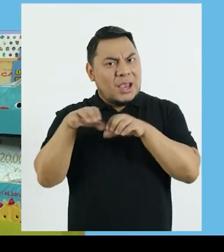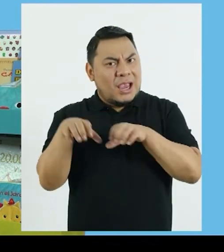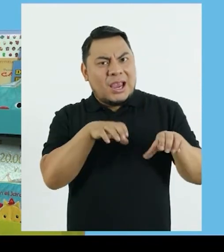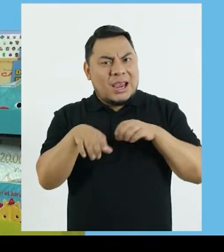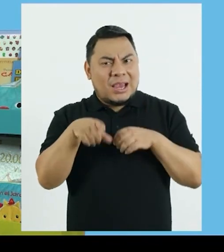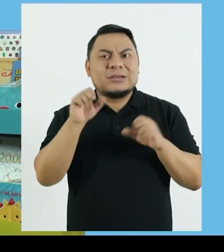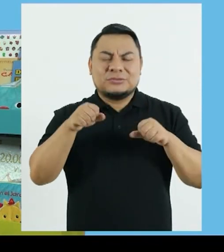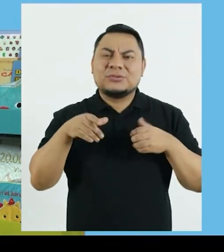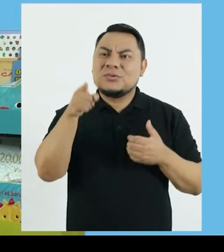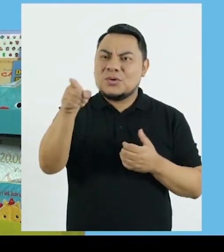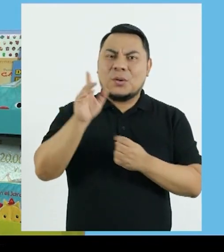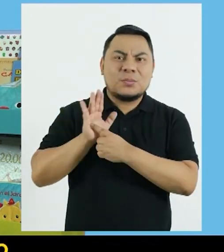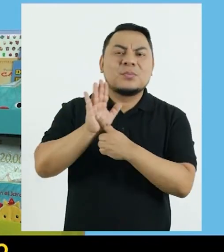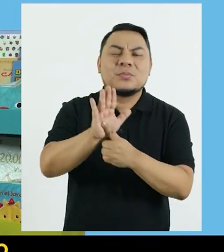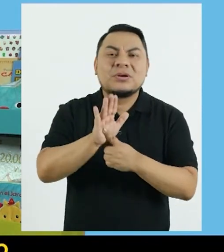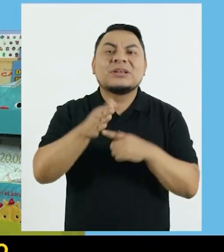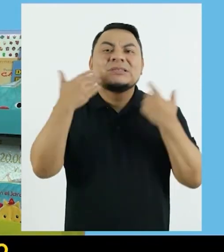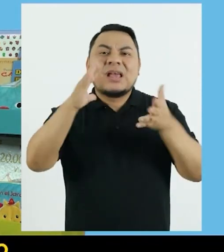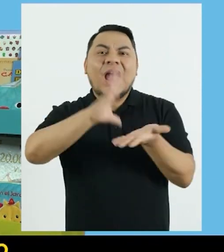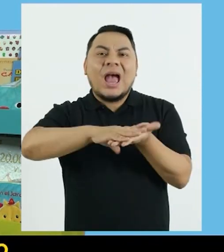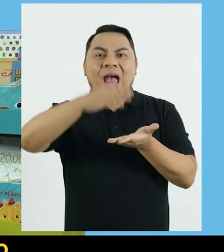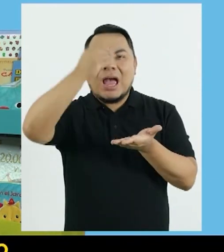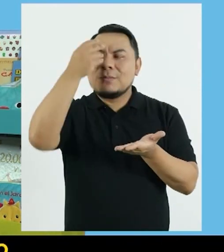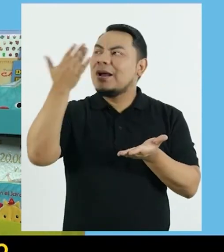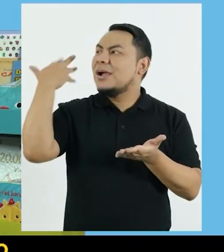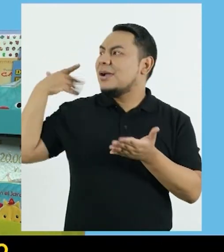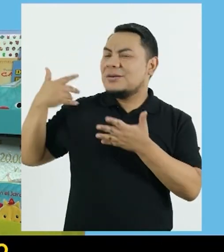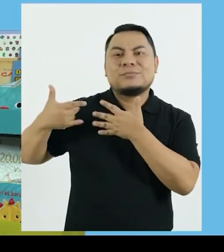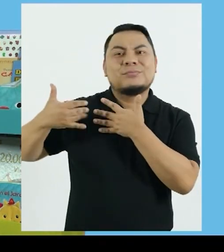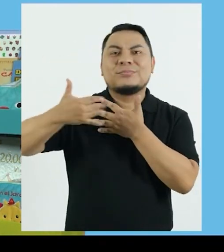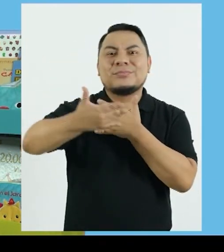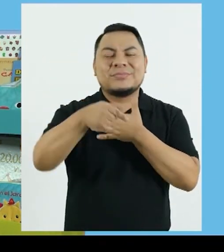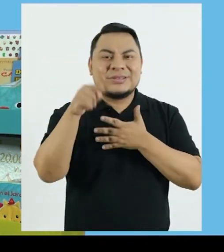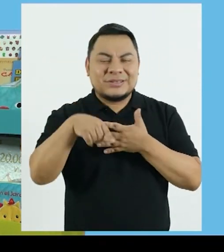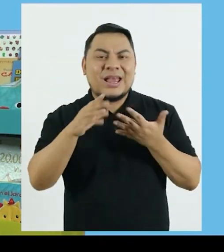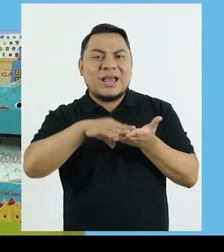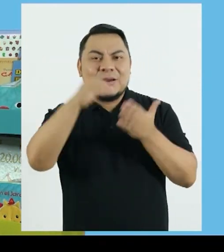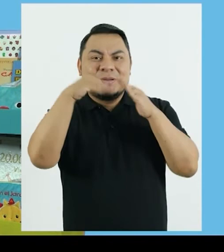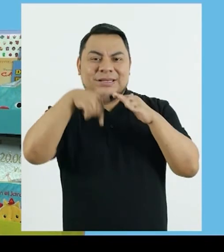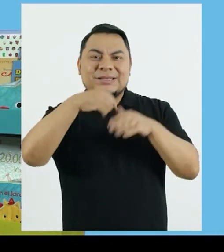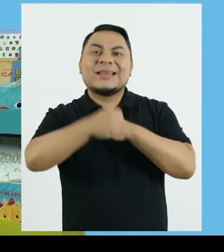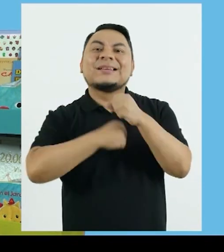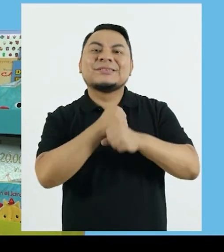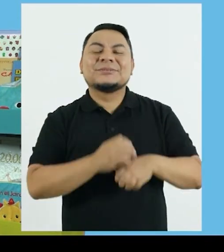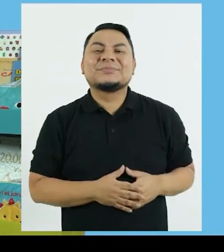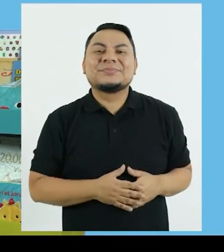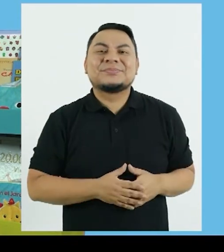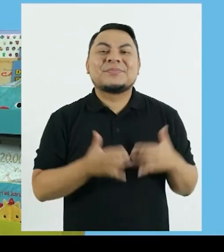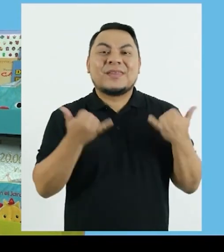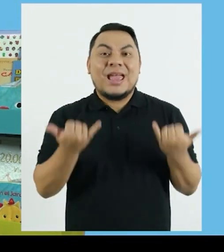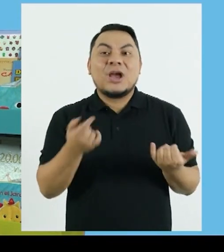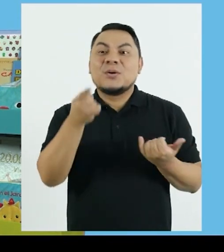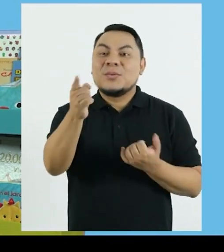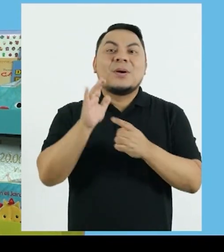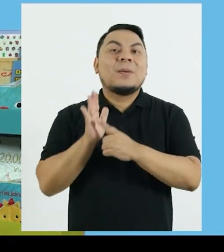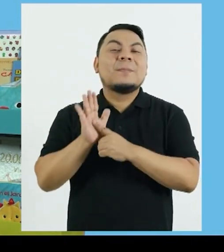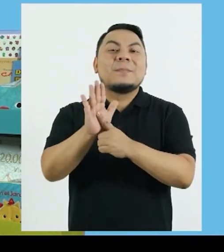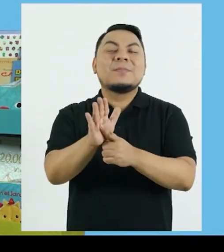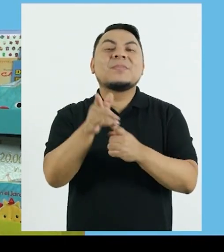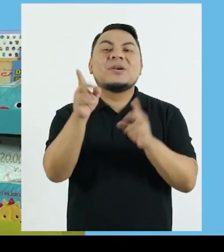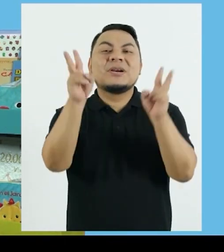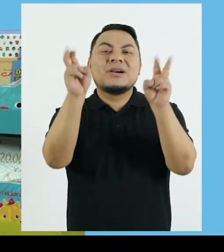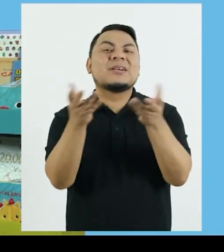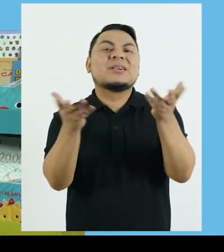en plena acción Mostrando lo que han aprendido con Aprendo en Casa este año Les